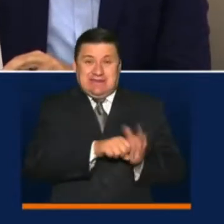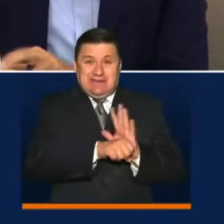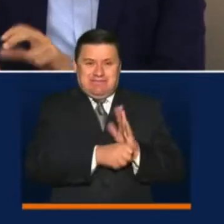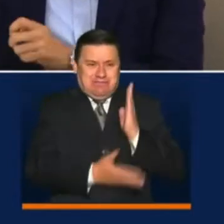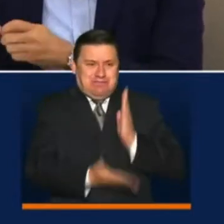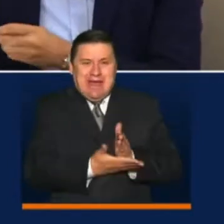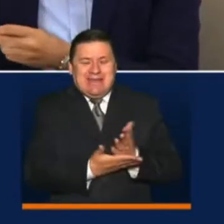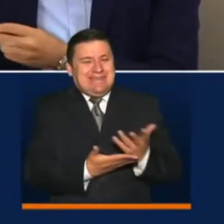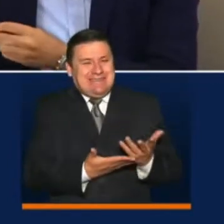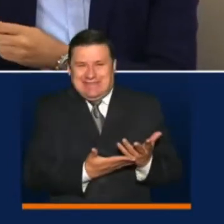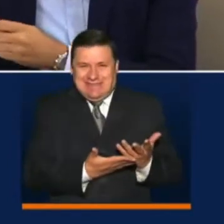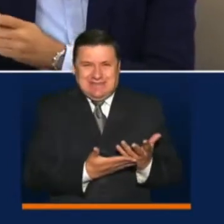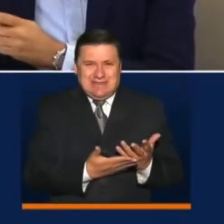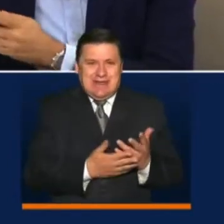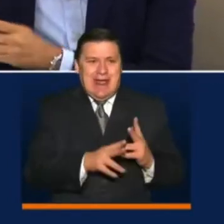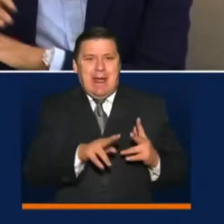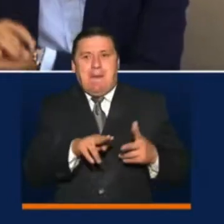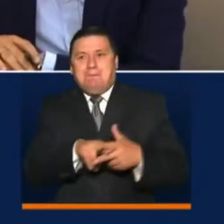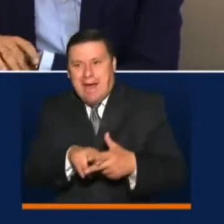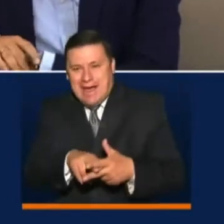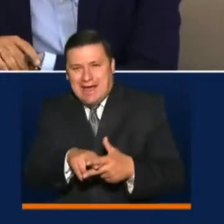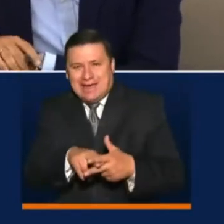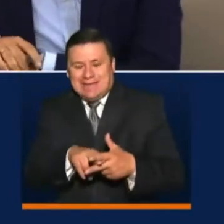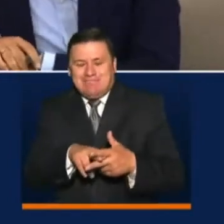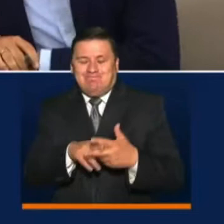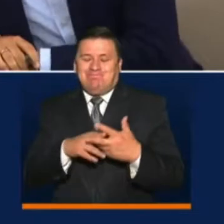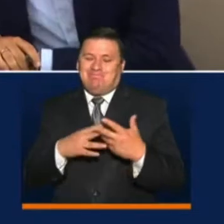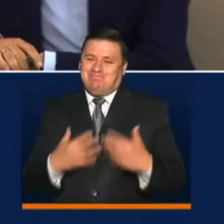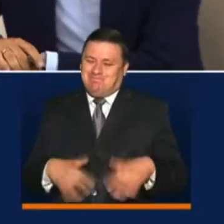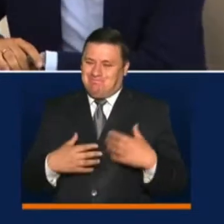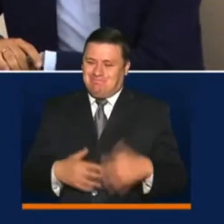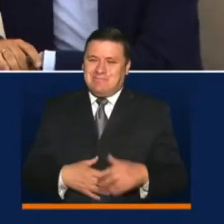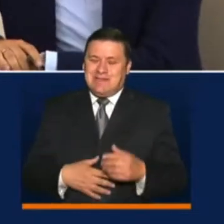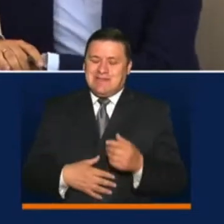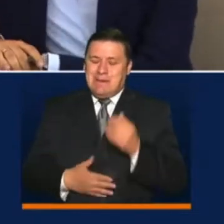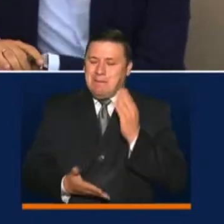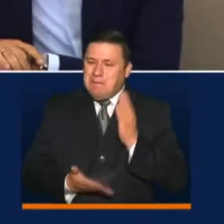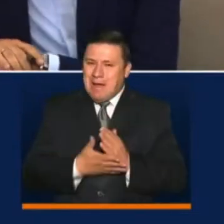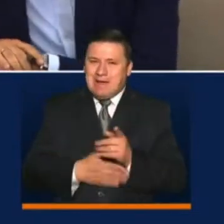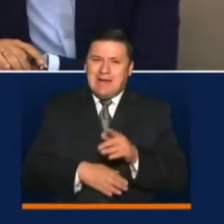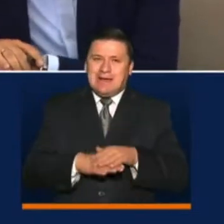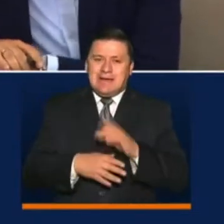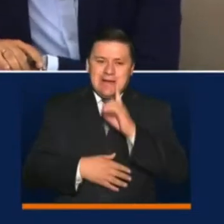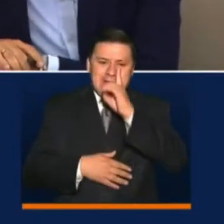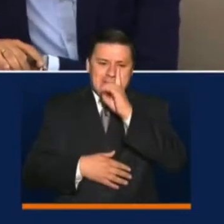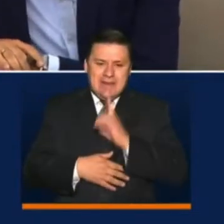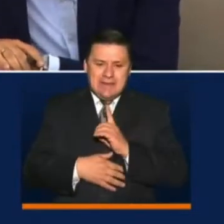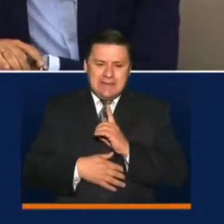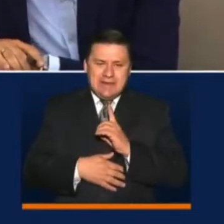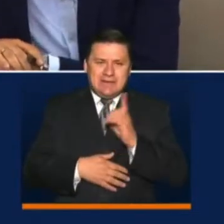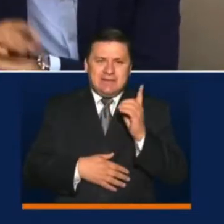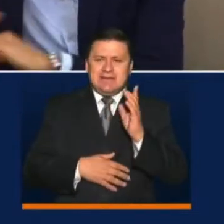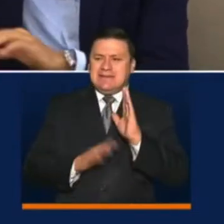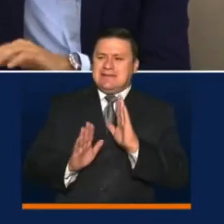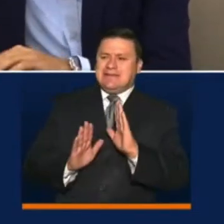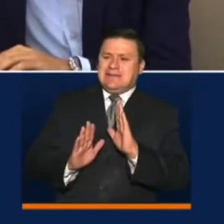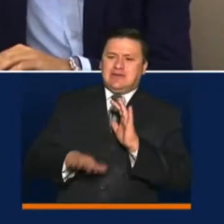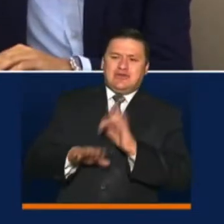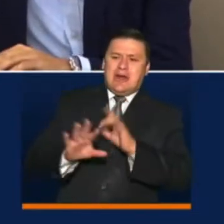de pronto suspenderla y yo creo que algo que fue muy diciente fue la decisión de Impulsa de hacerlo